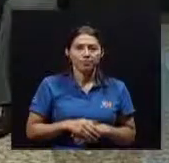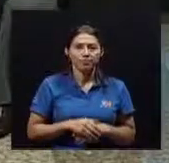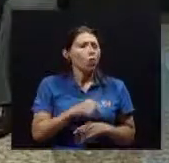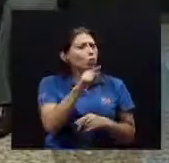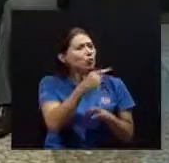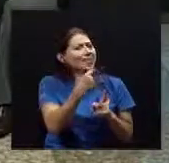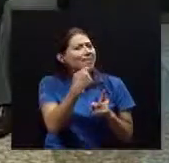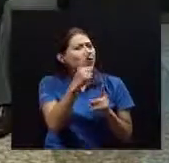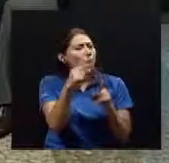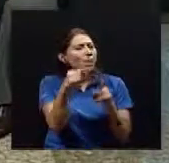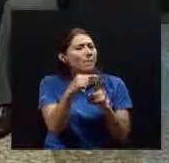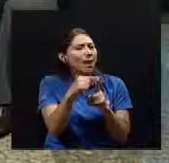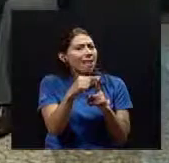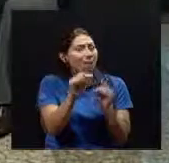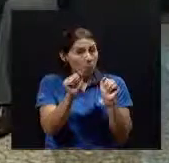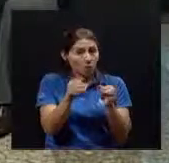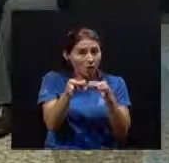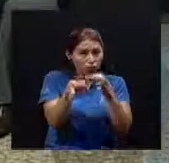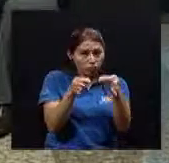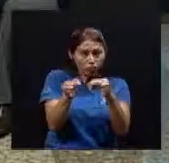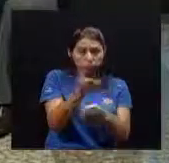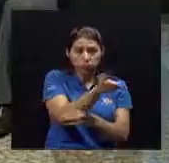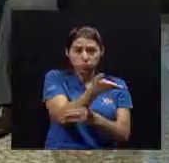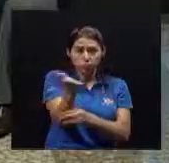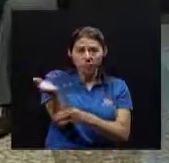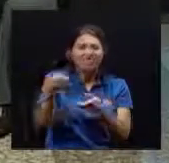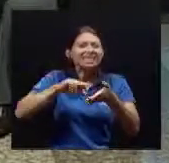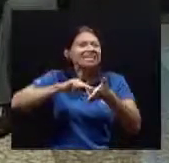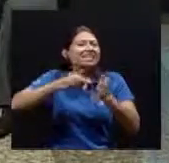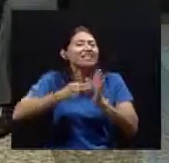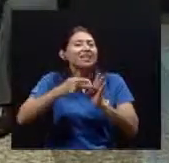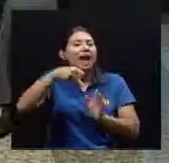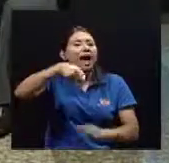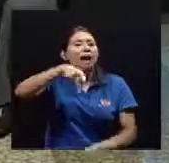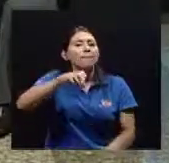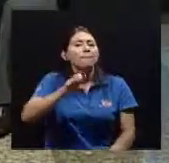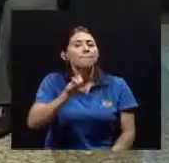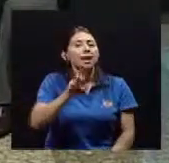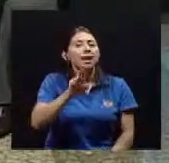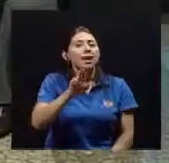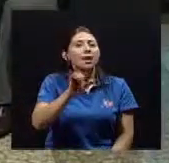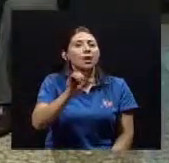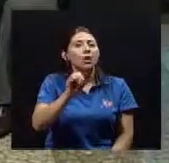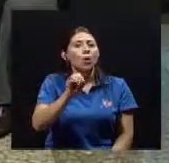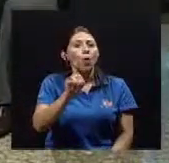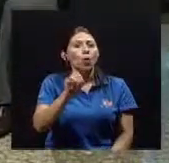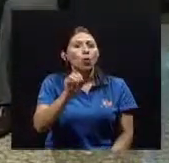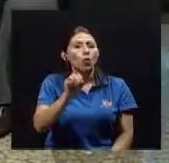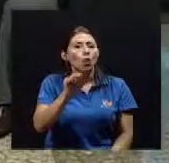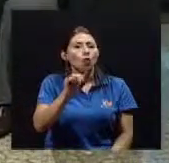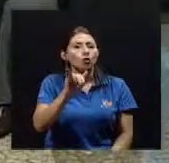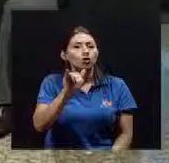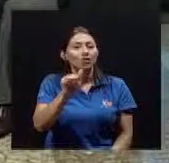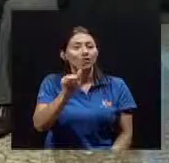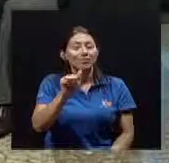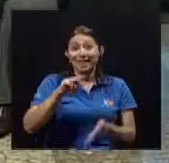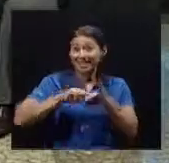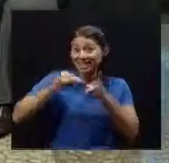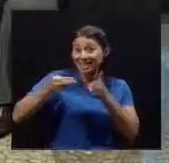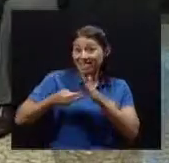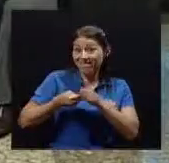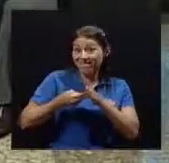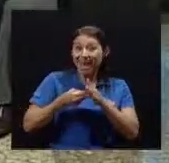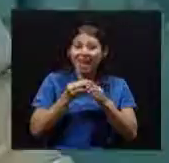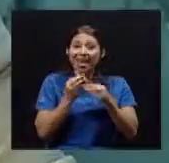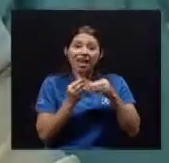importante Dijo una palabra Que podríamos Clarificarle De la población Que es periodontal Periodontal Significa Que es